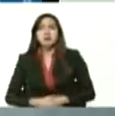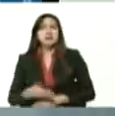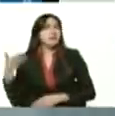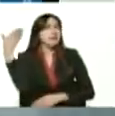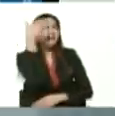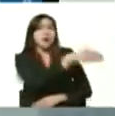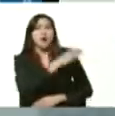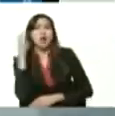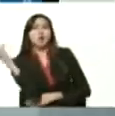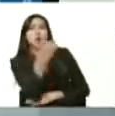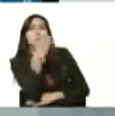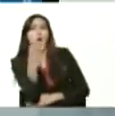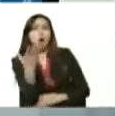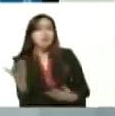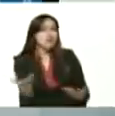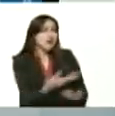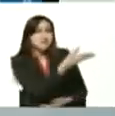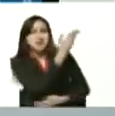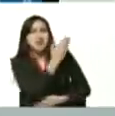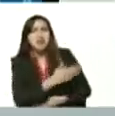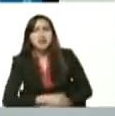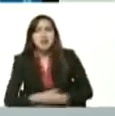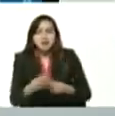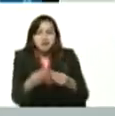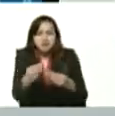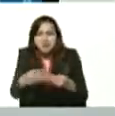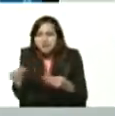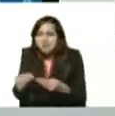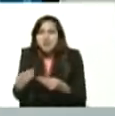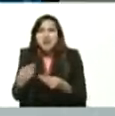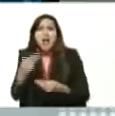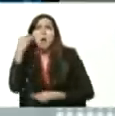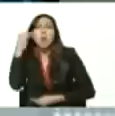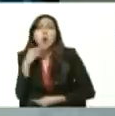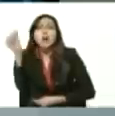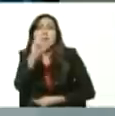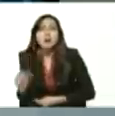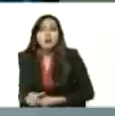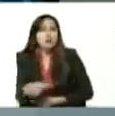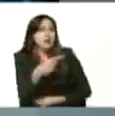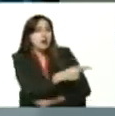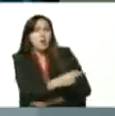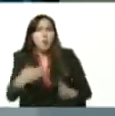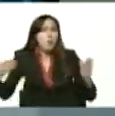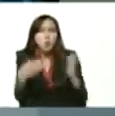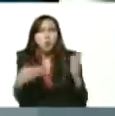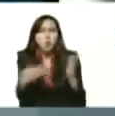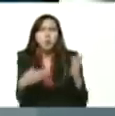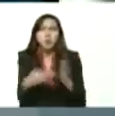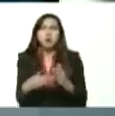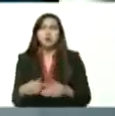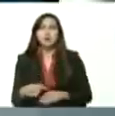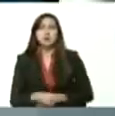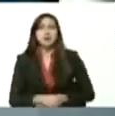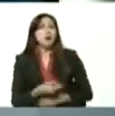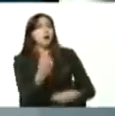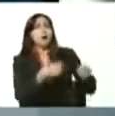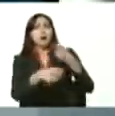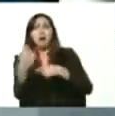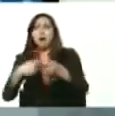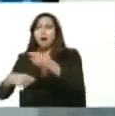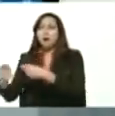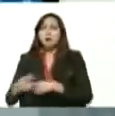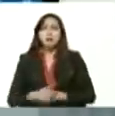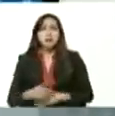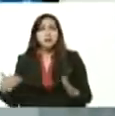Colombia, para Júcuta, para dañar la economía de la calle, para dañar la economía